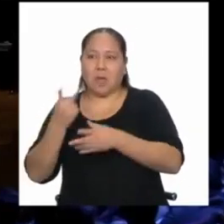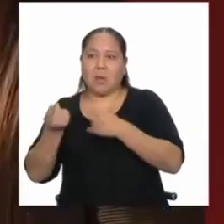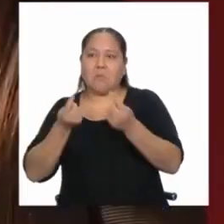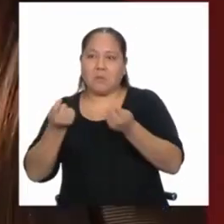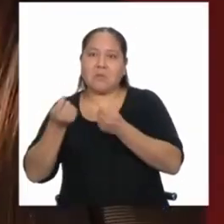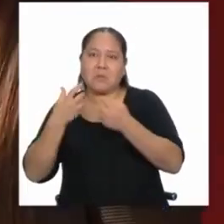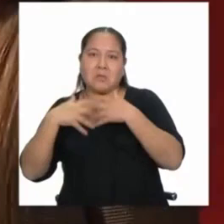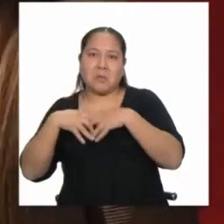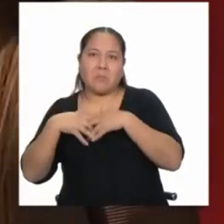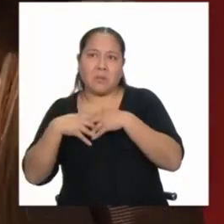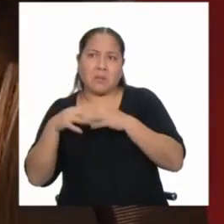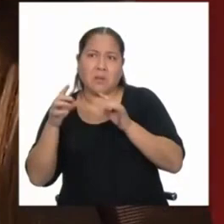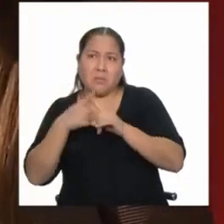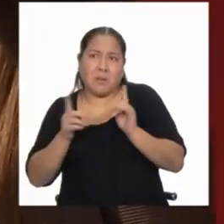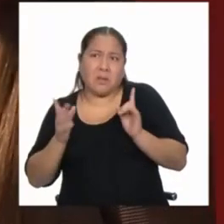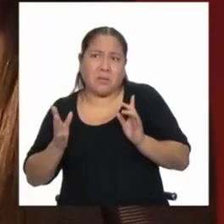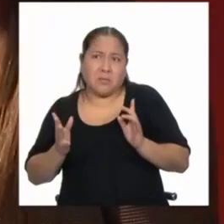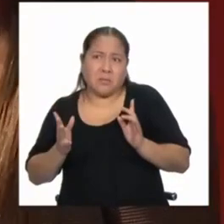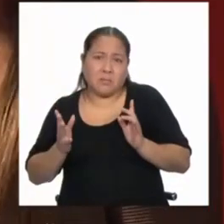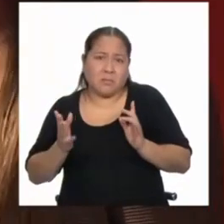empresas,